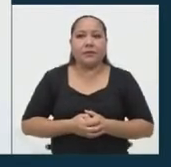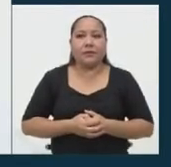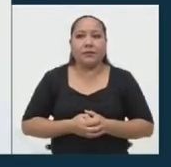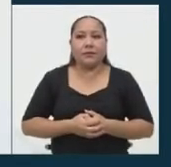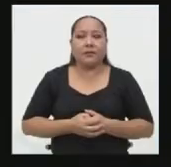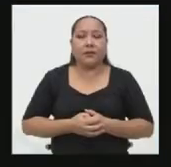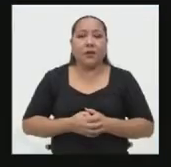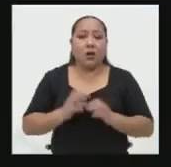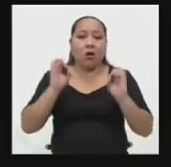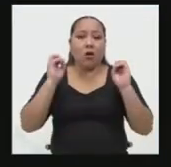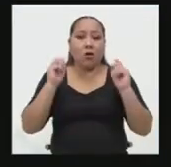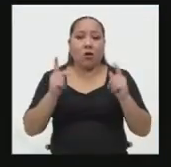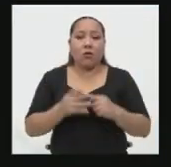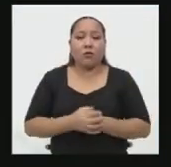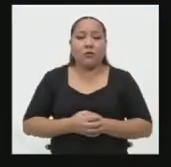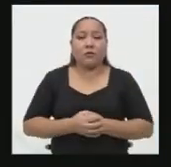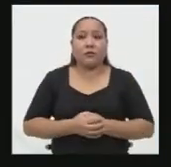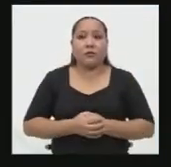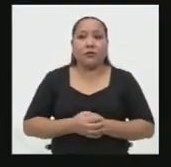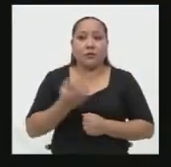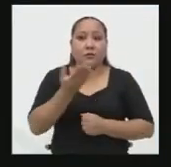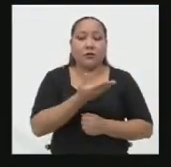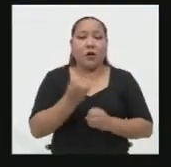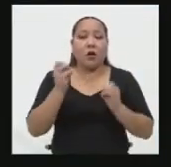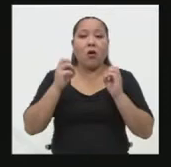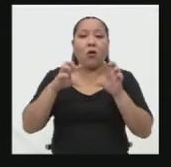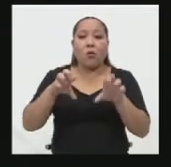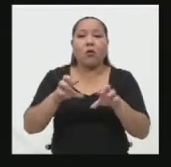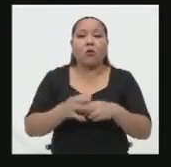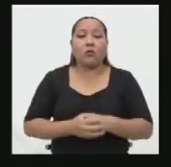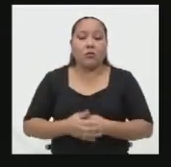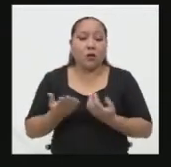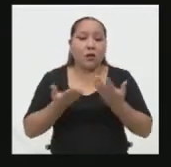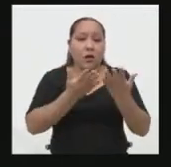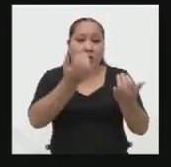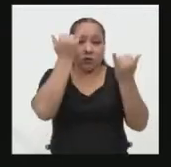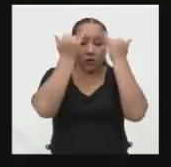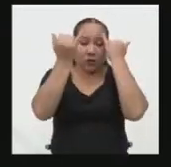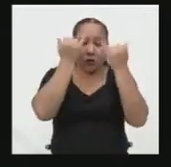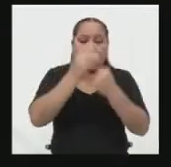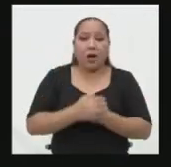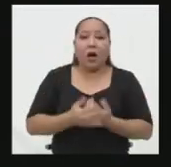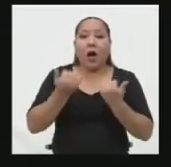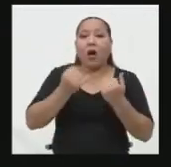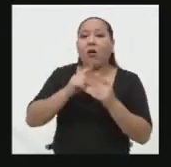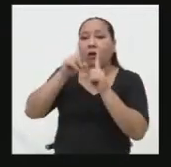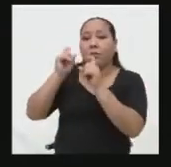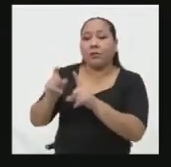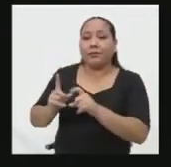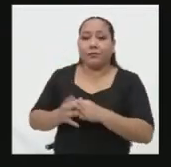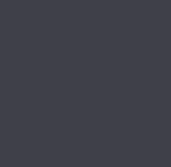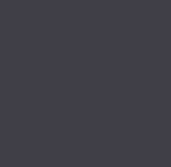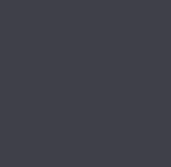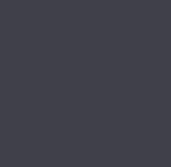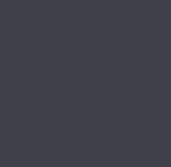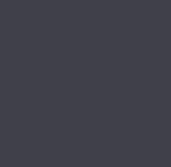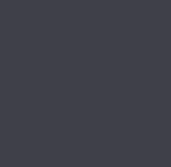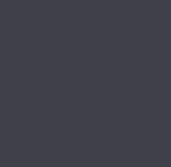Muy bien, ha tenido la opción de brindar su propuesta. Ahora viene el momento de la réplica.